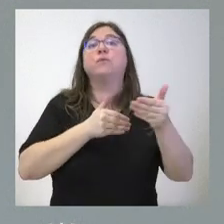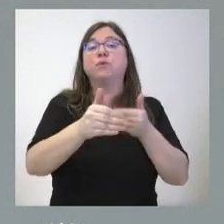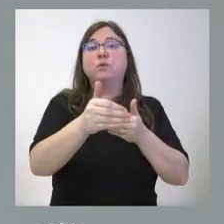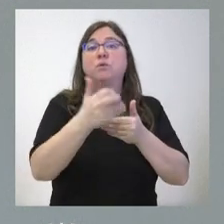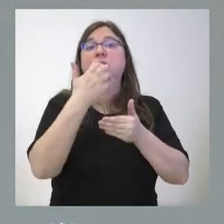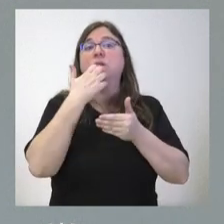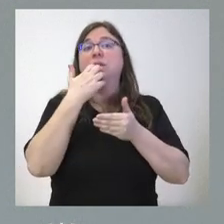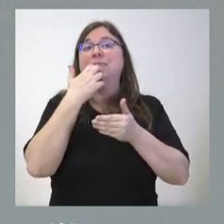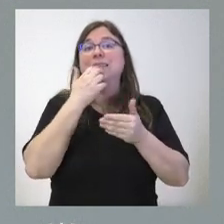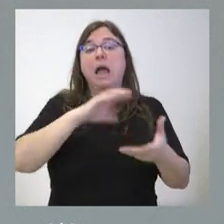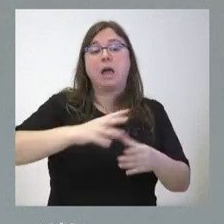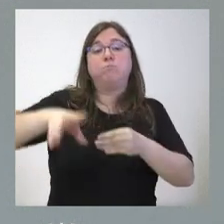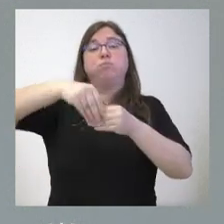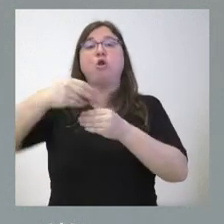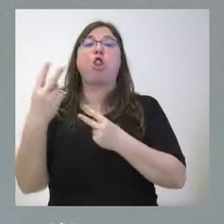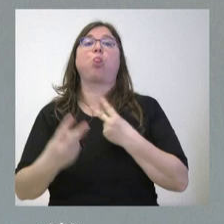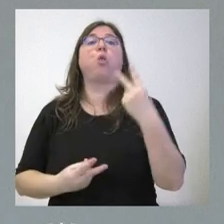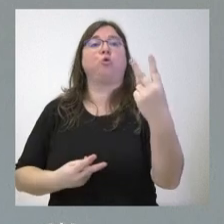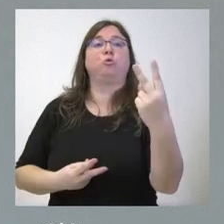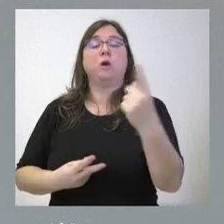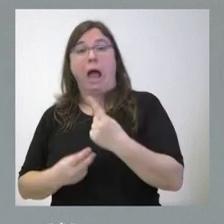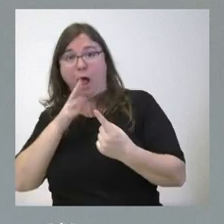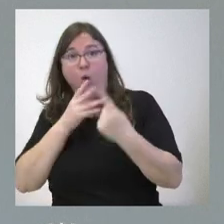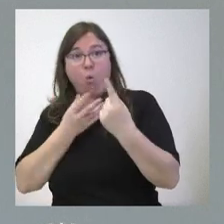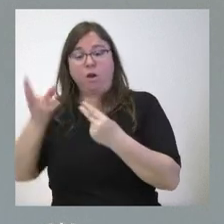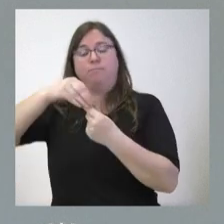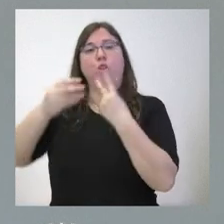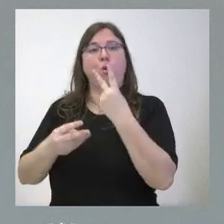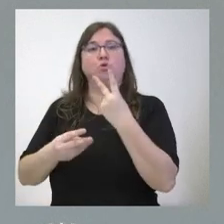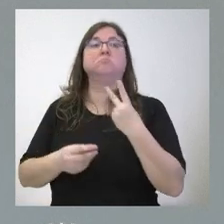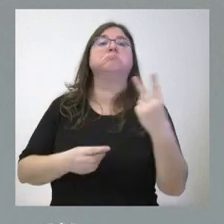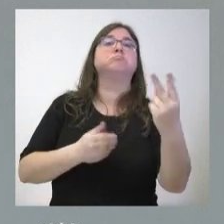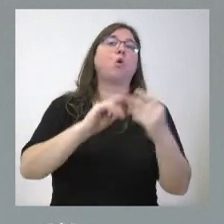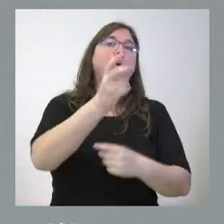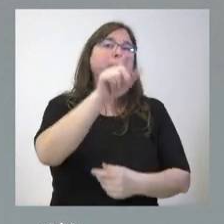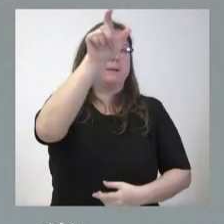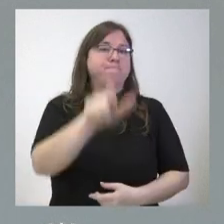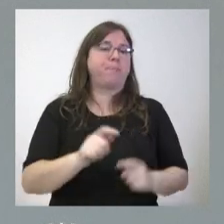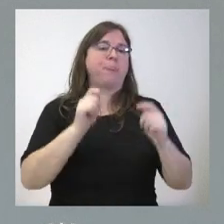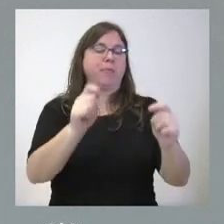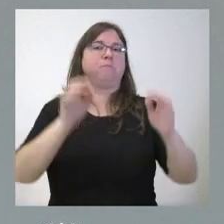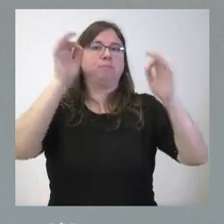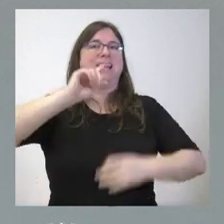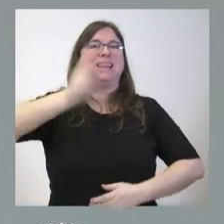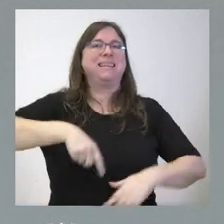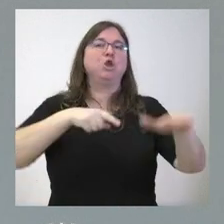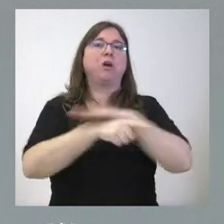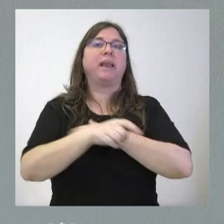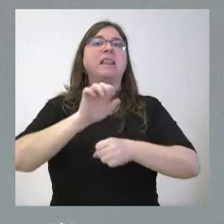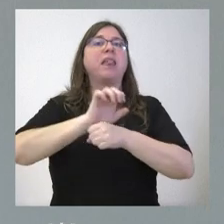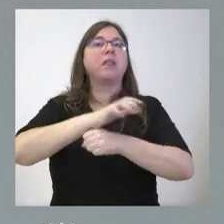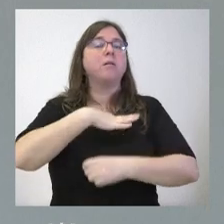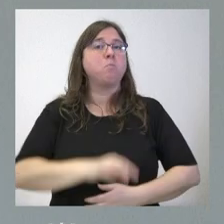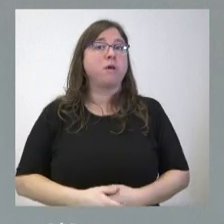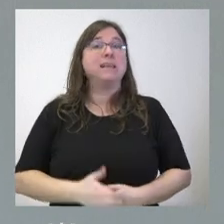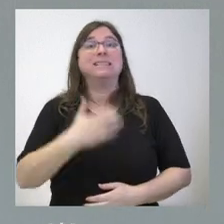finalice ese periodo de acumulación y se designe una persona específica para esa responsabilidad de director gerente del ECIL y